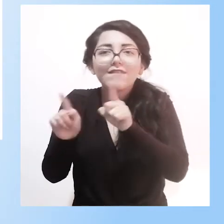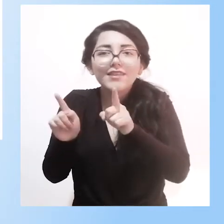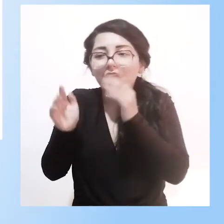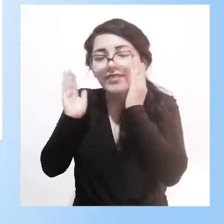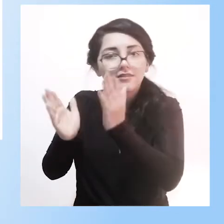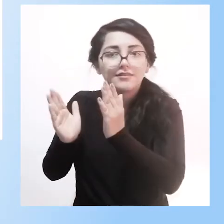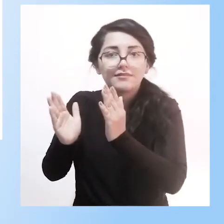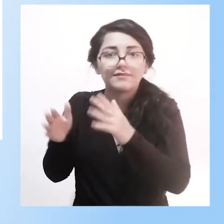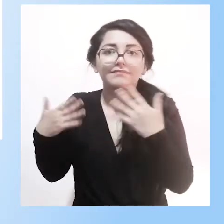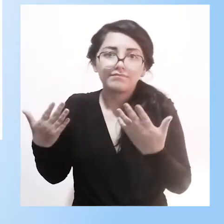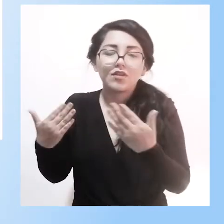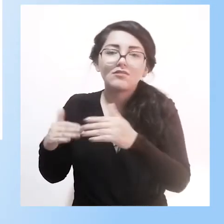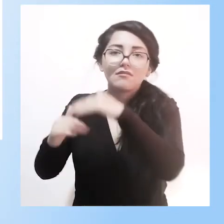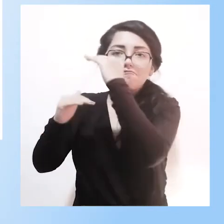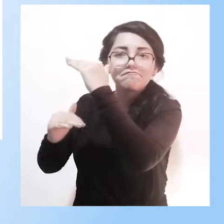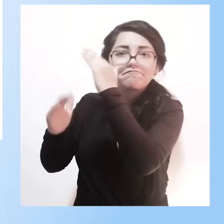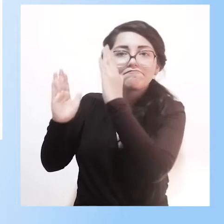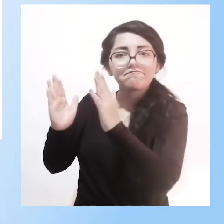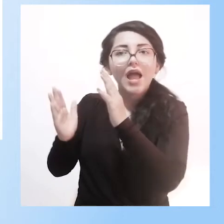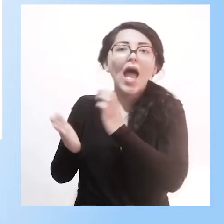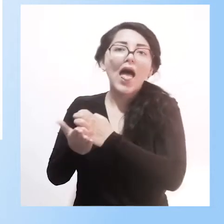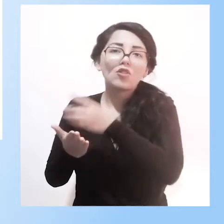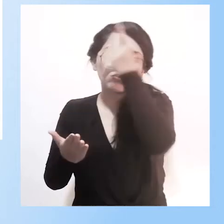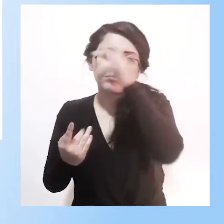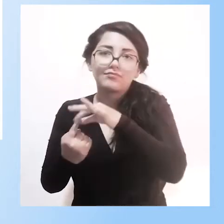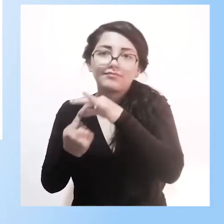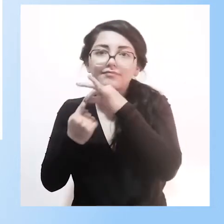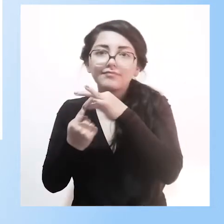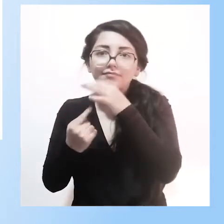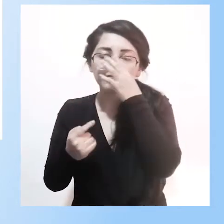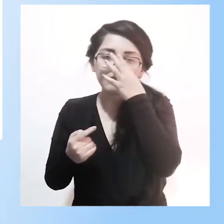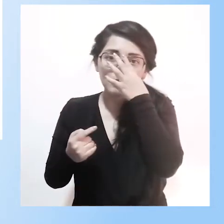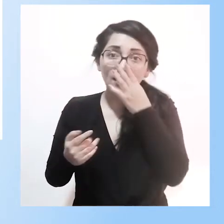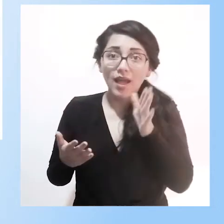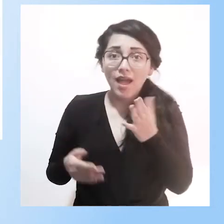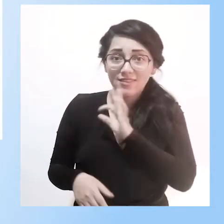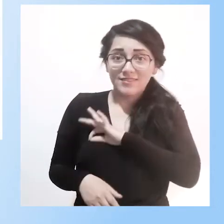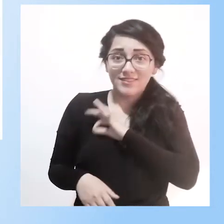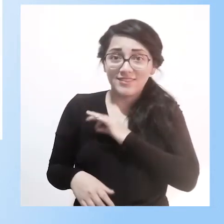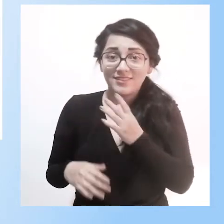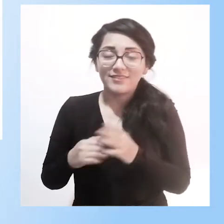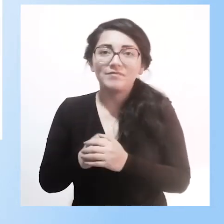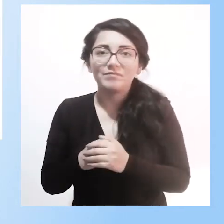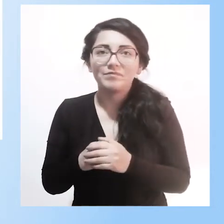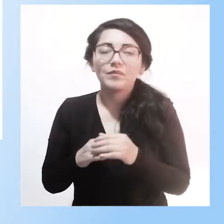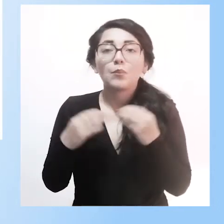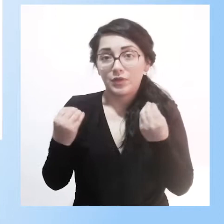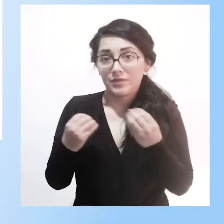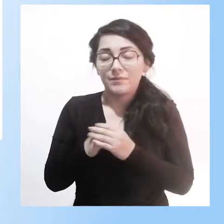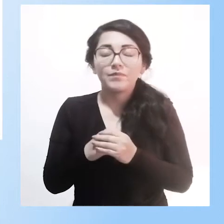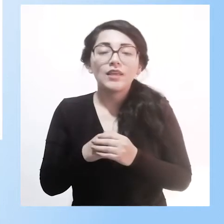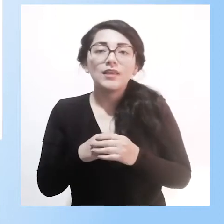lo enmarcamos dentro de la educación especiales. Tiene alguna ventaja, porque dentro del sistema de educación